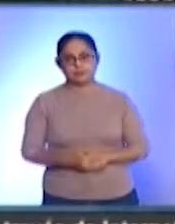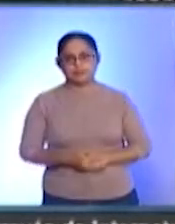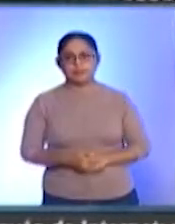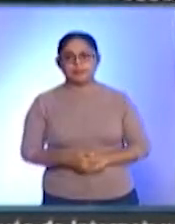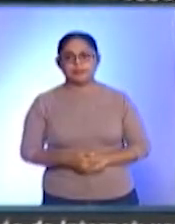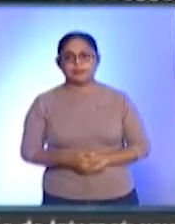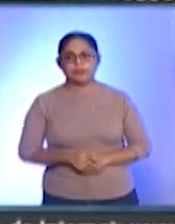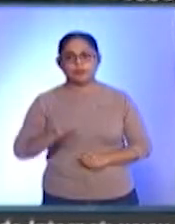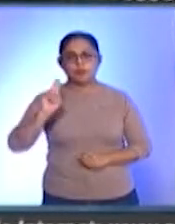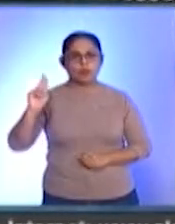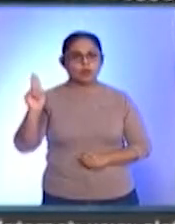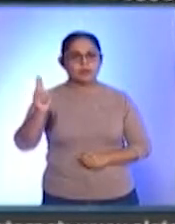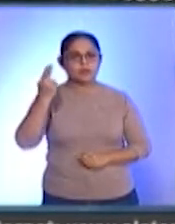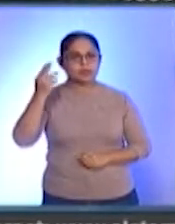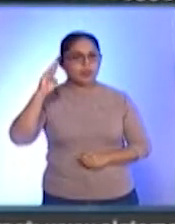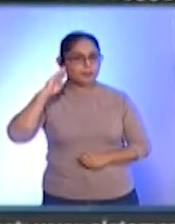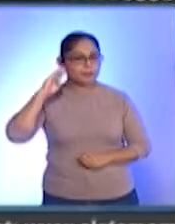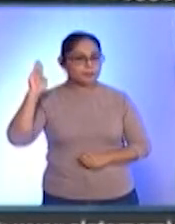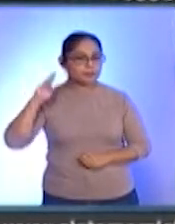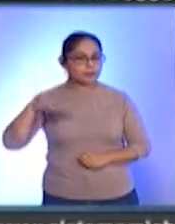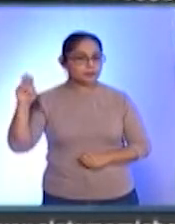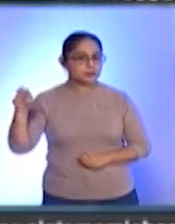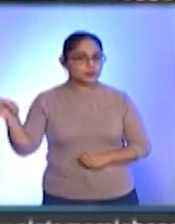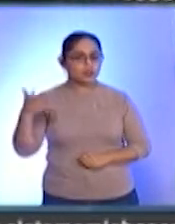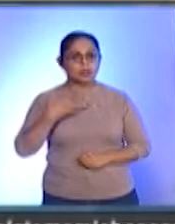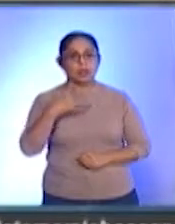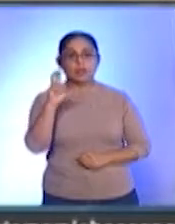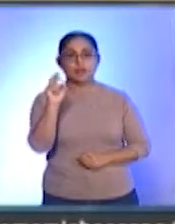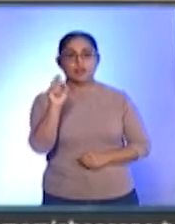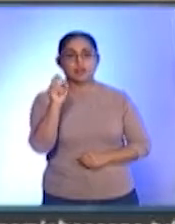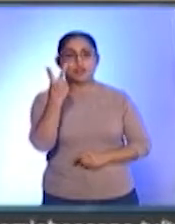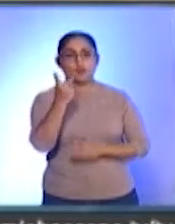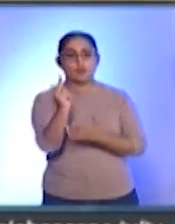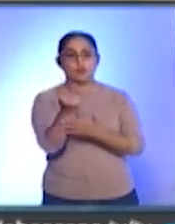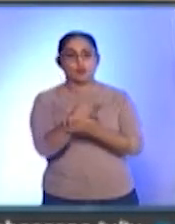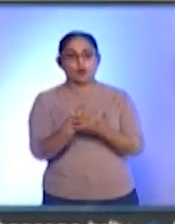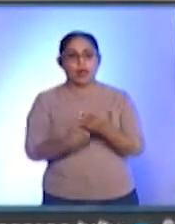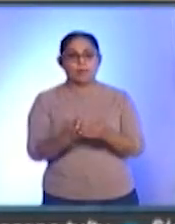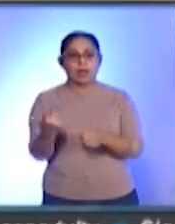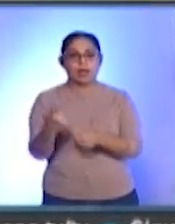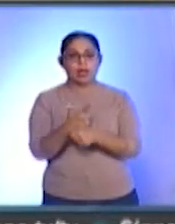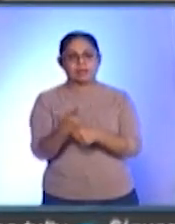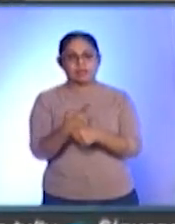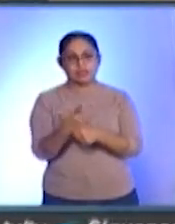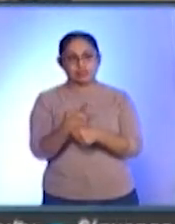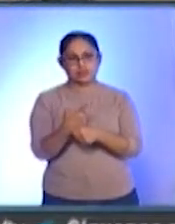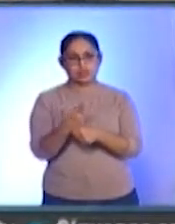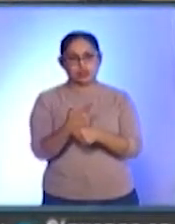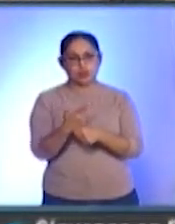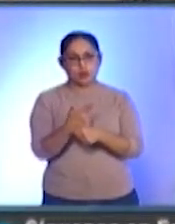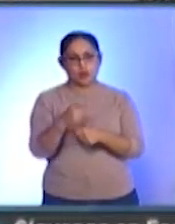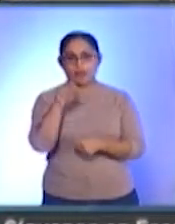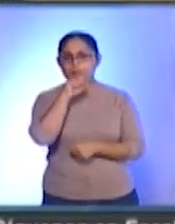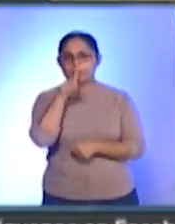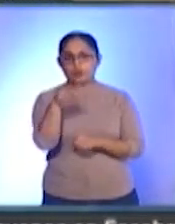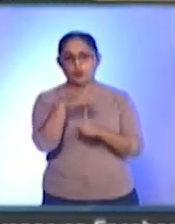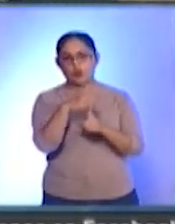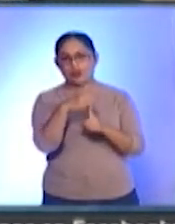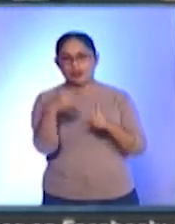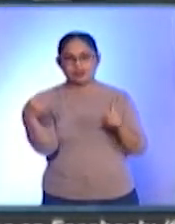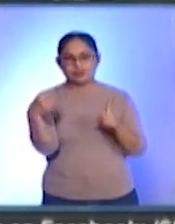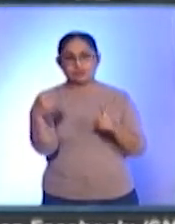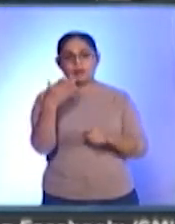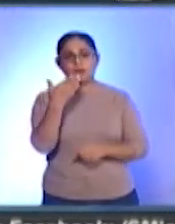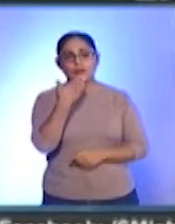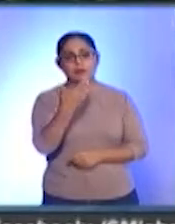La Universidad Michoacana elevó a 32 los programas de licenciatura acreditados por los organismos respectivos, consolidando